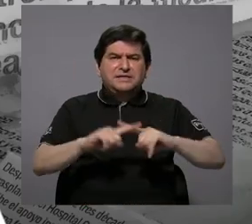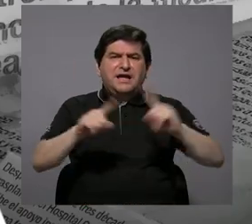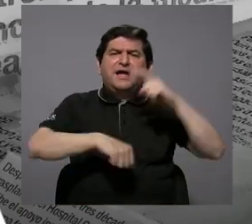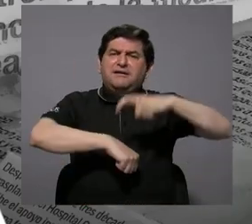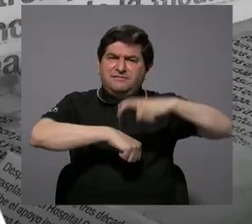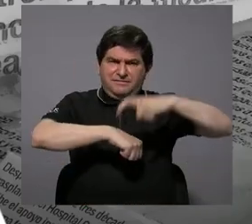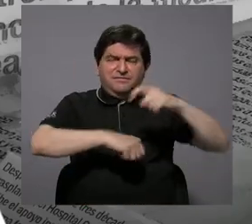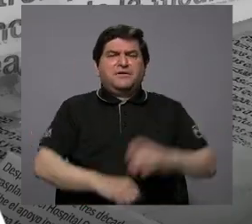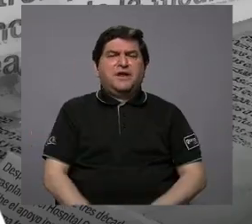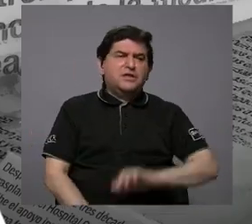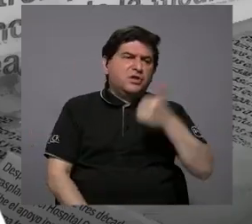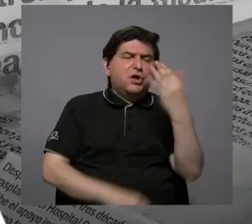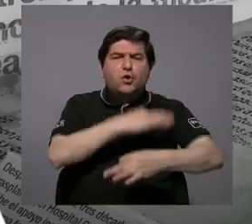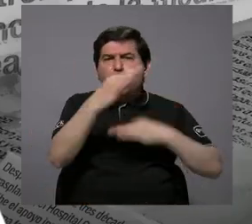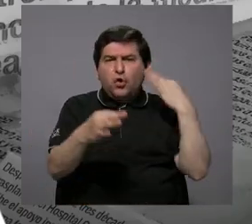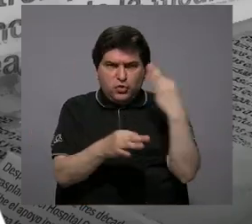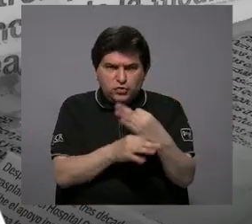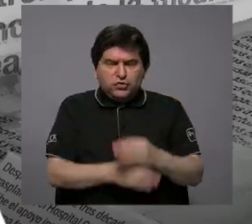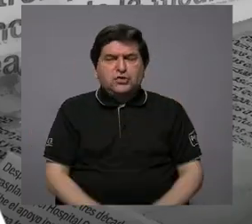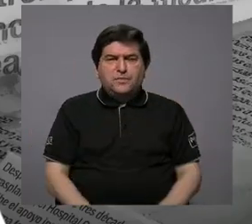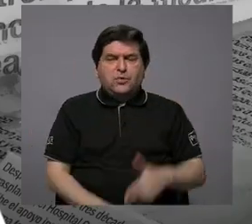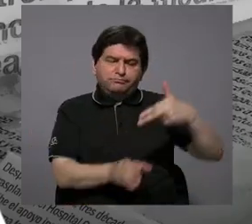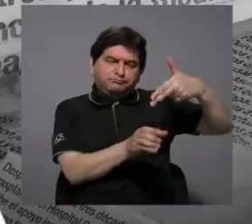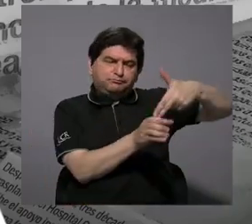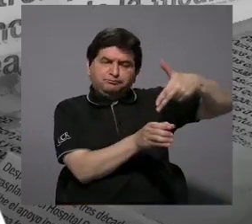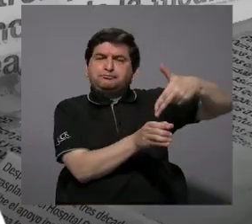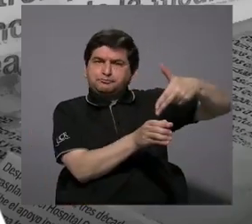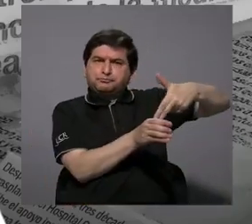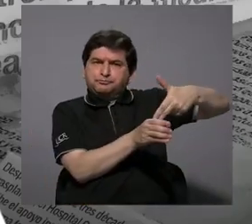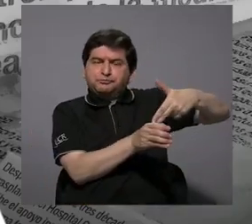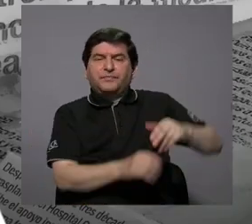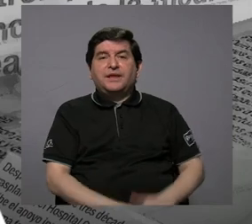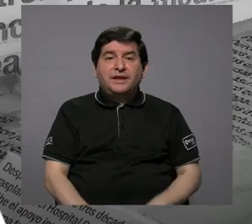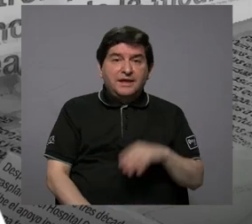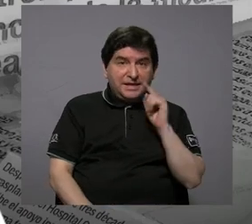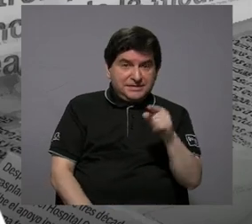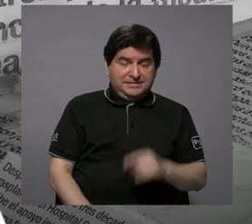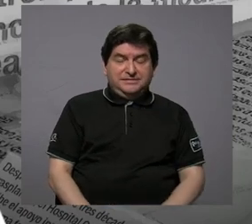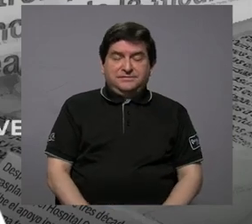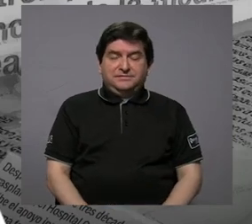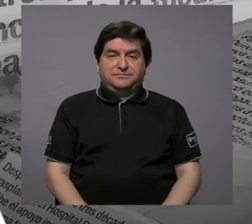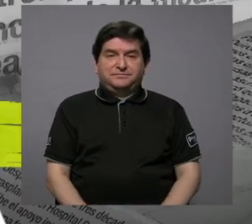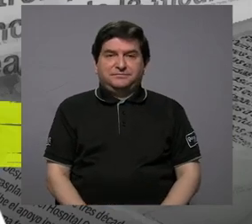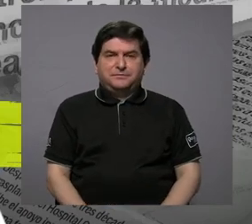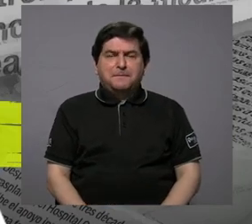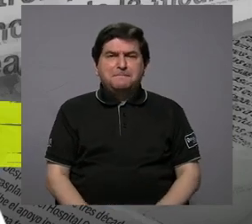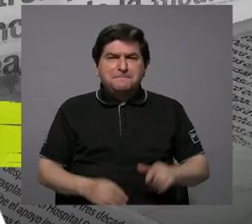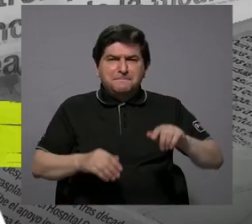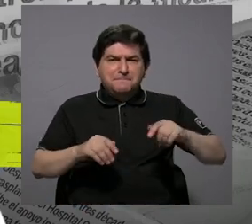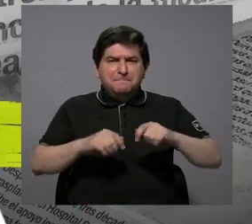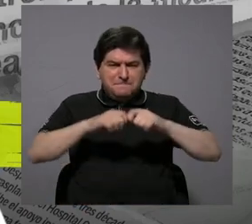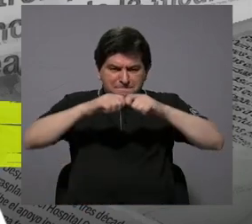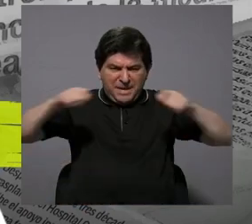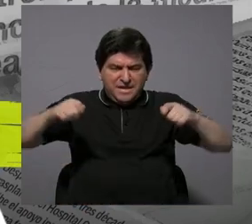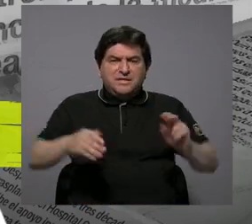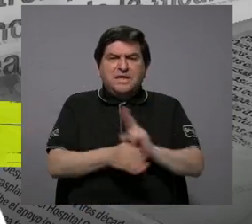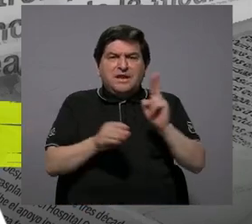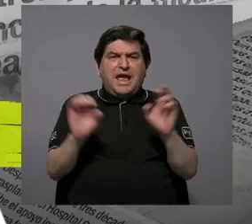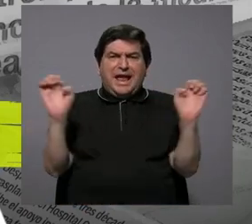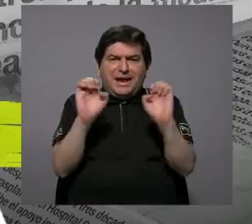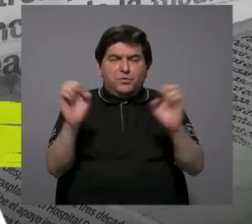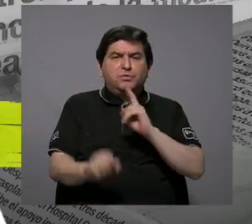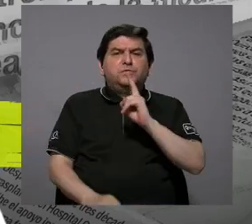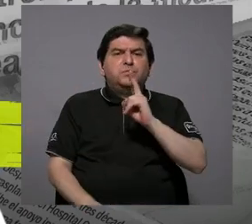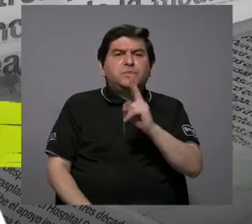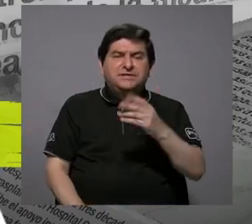momentos con otros tipos, por ejemplo, de combustibles, que es justamente eso. ¿Cómo medir el consumo energético